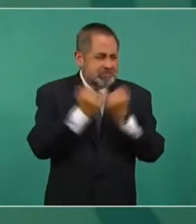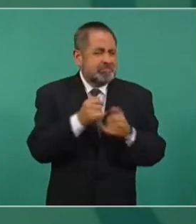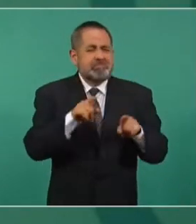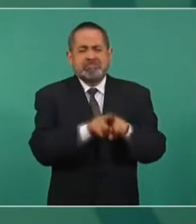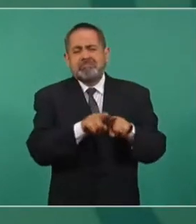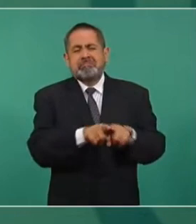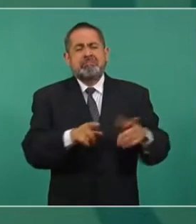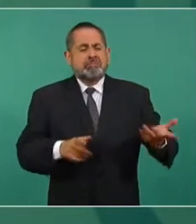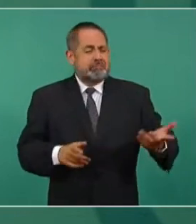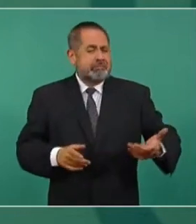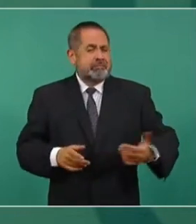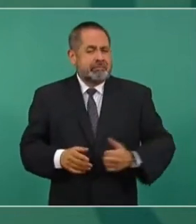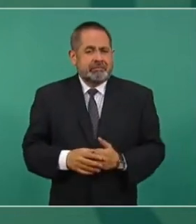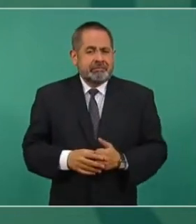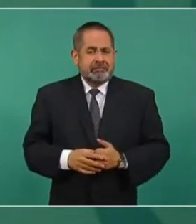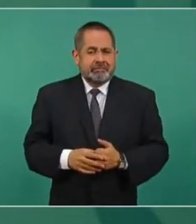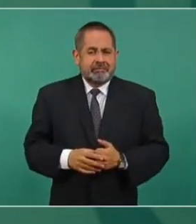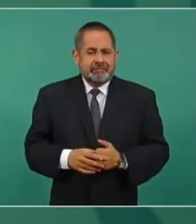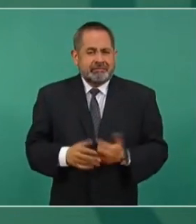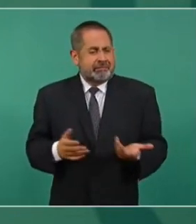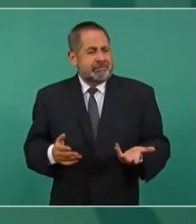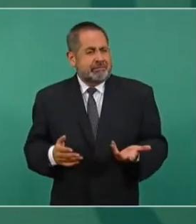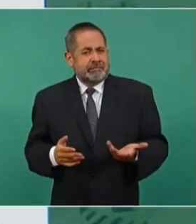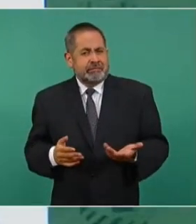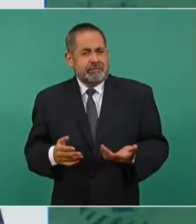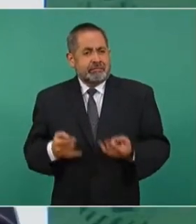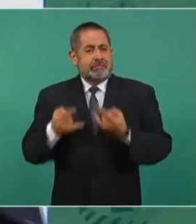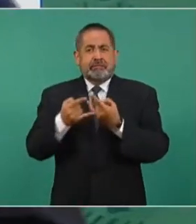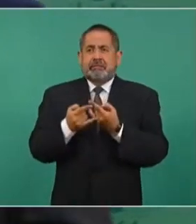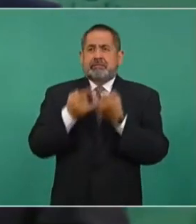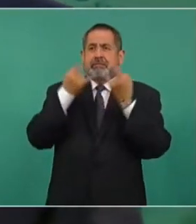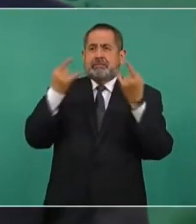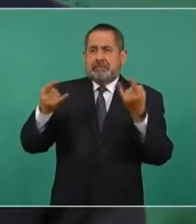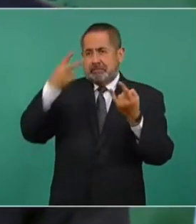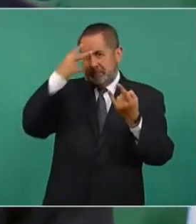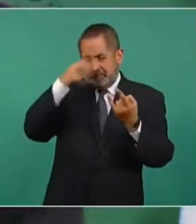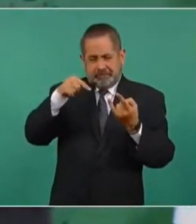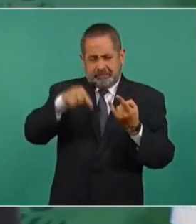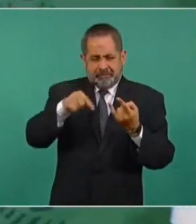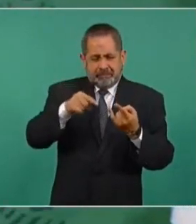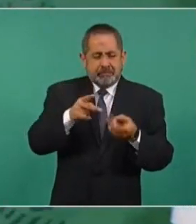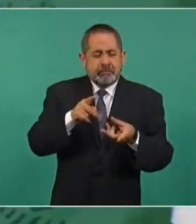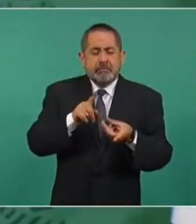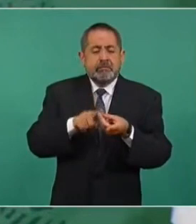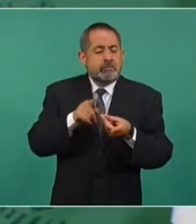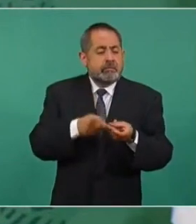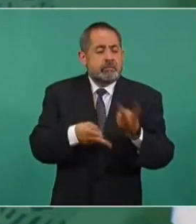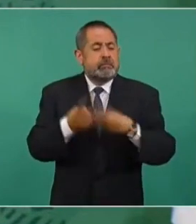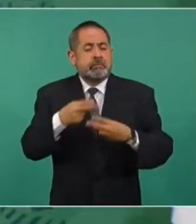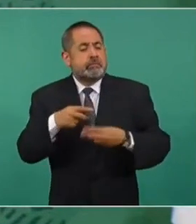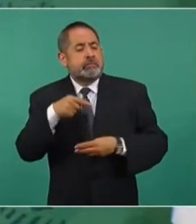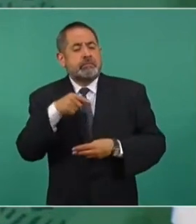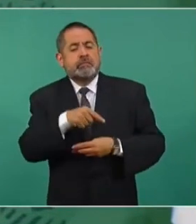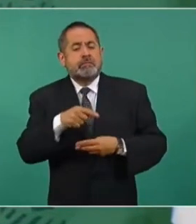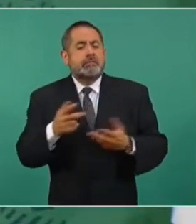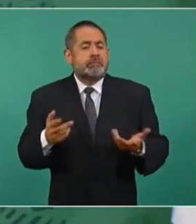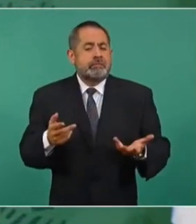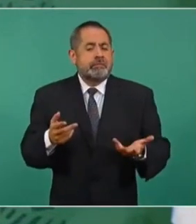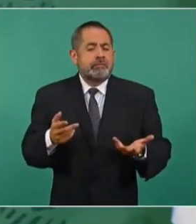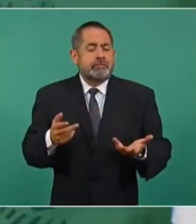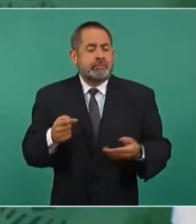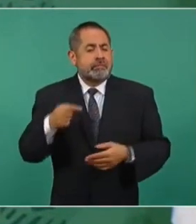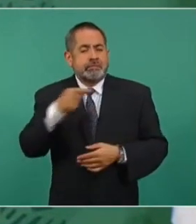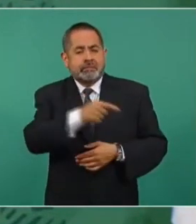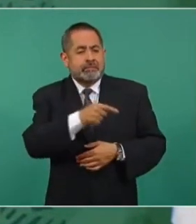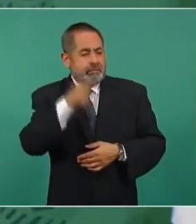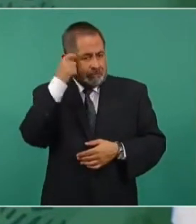¿Cómo escribimos la historia de México sin